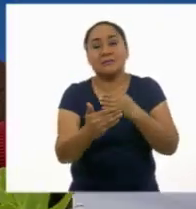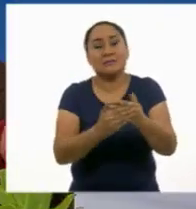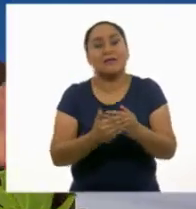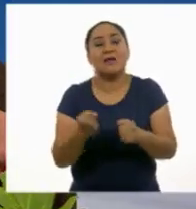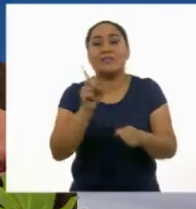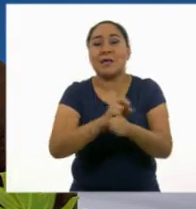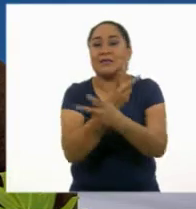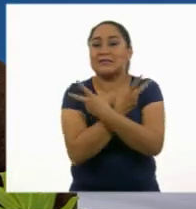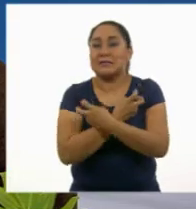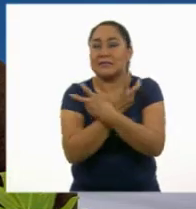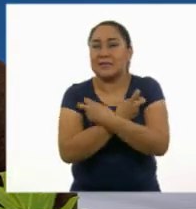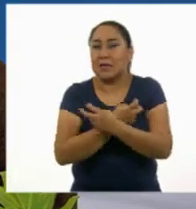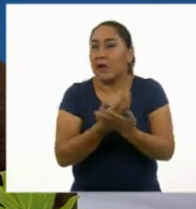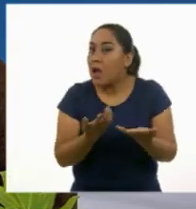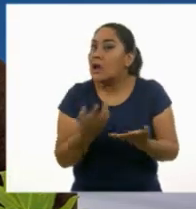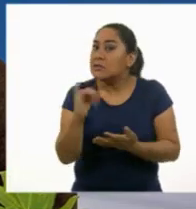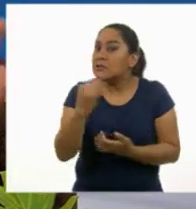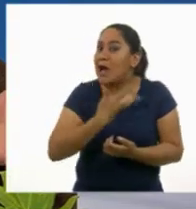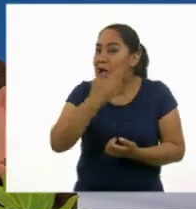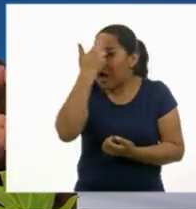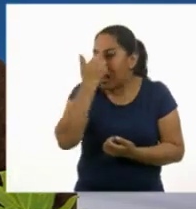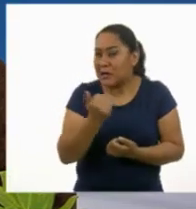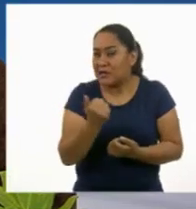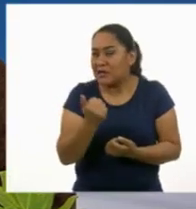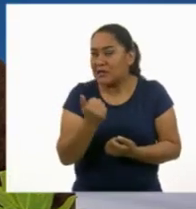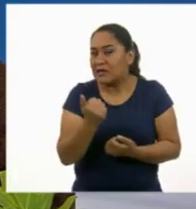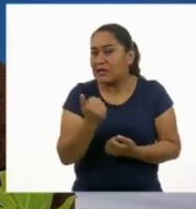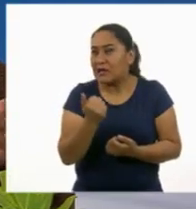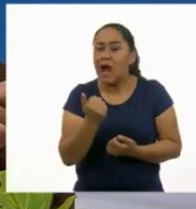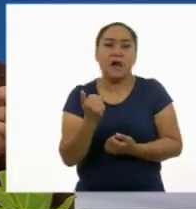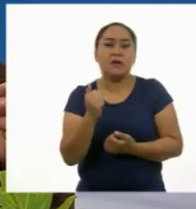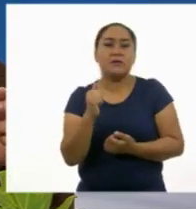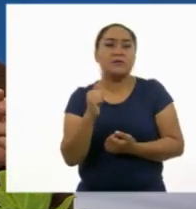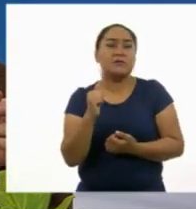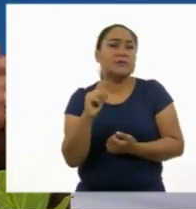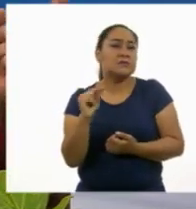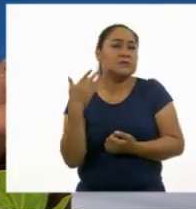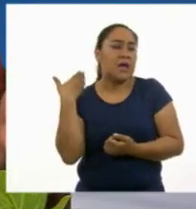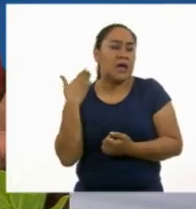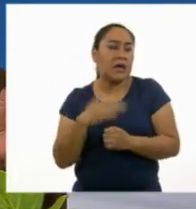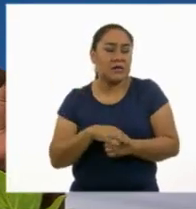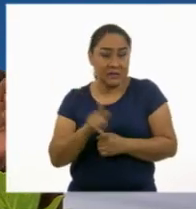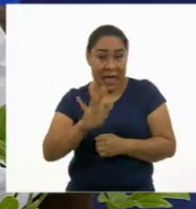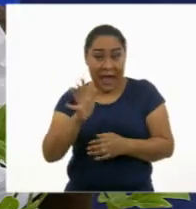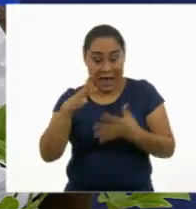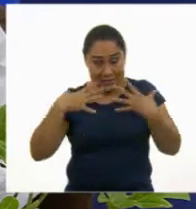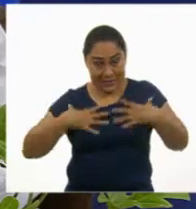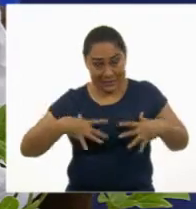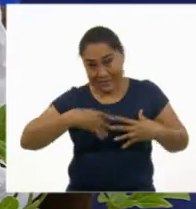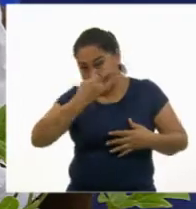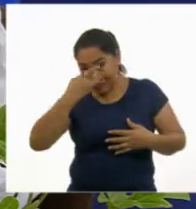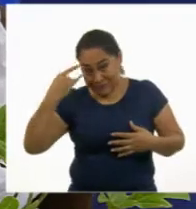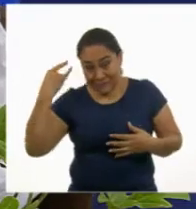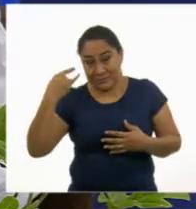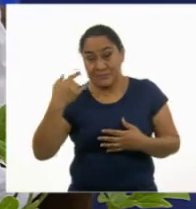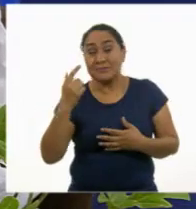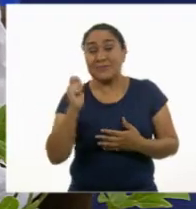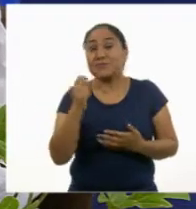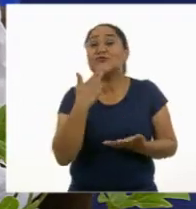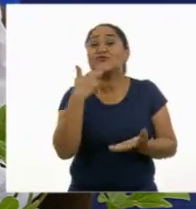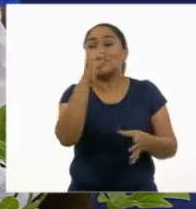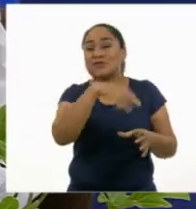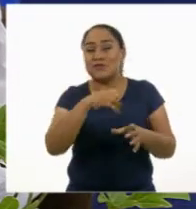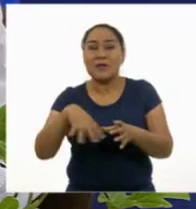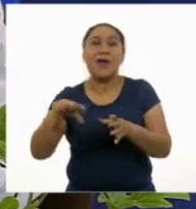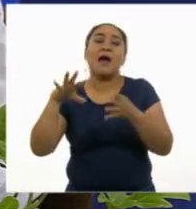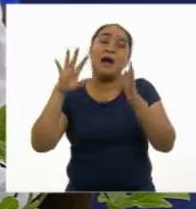Claro, la celebración del Día de los Muertos, que acaba de pasar. ¿Me diste tu calaverita? ¿Te disfrazaste? Bueno, esa es una